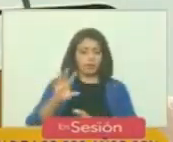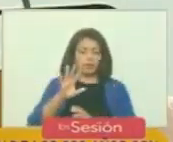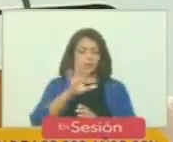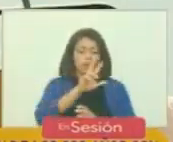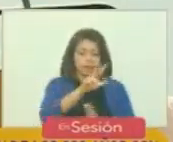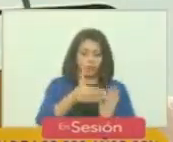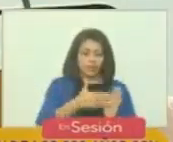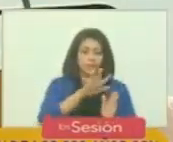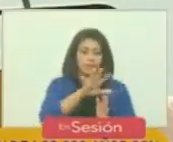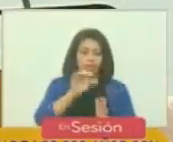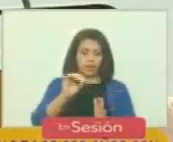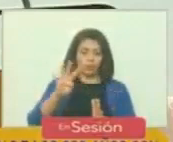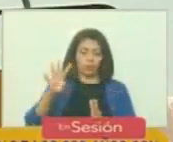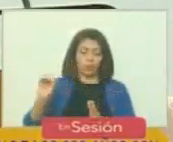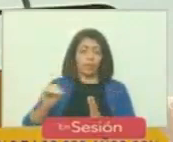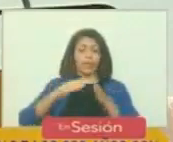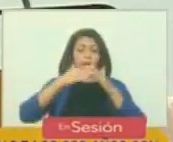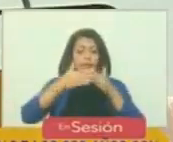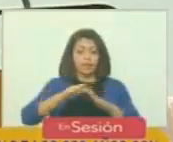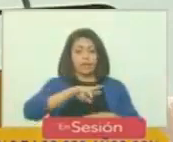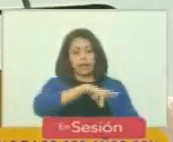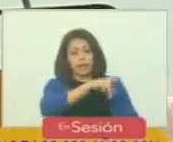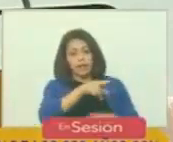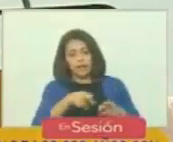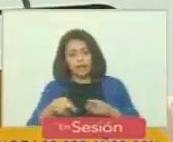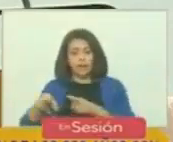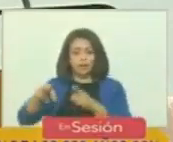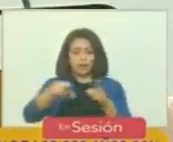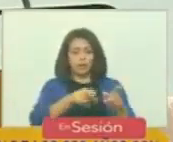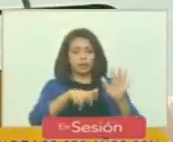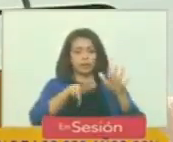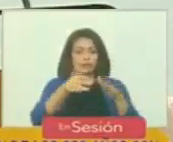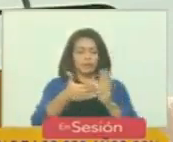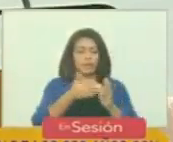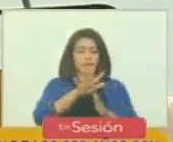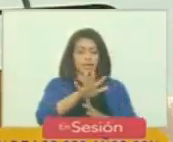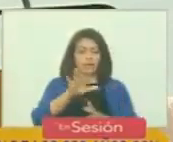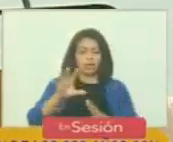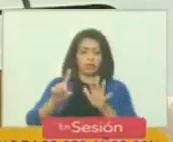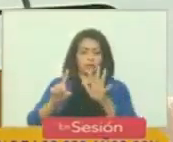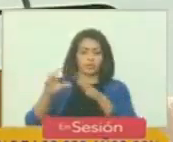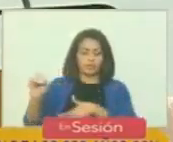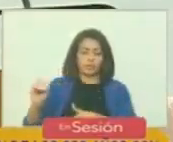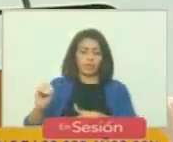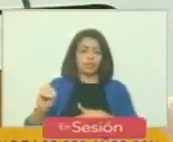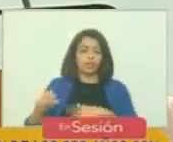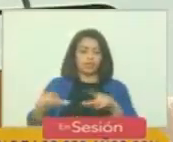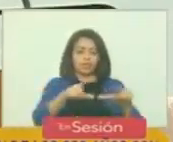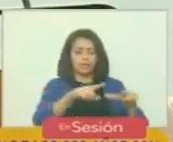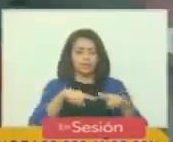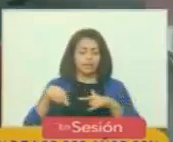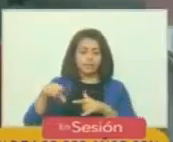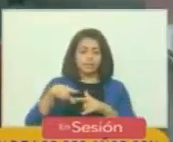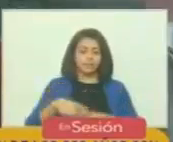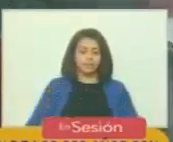kilómetros de ríos navegables y de los 13 mil 560 kilómetros cuadrados de áreas lacustres